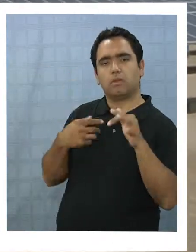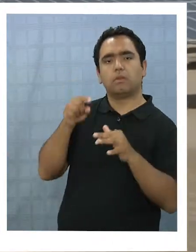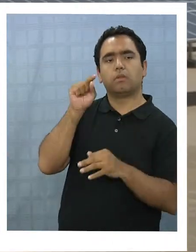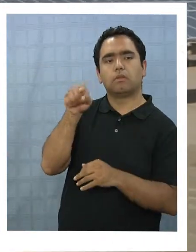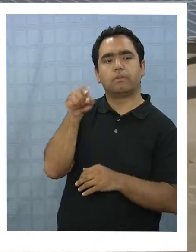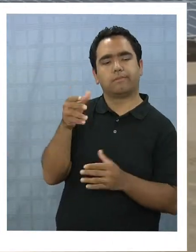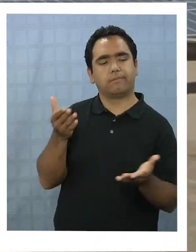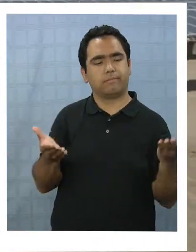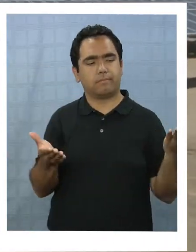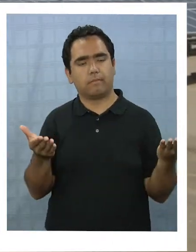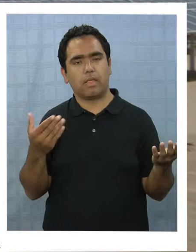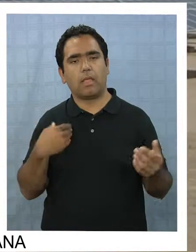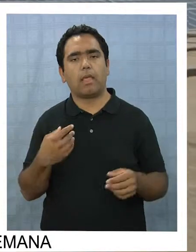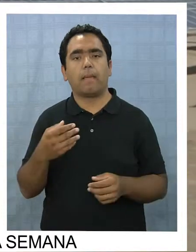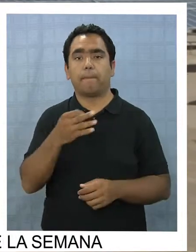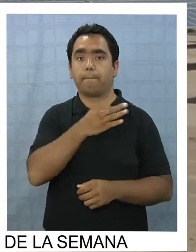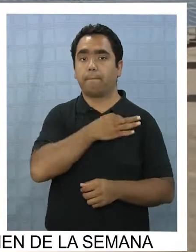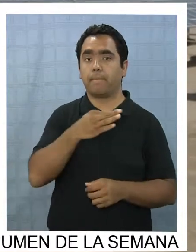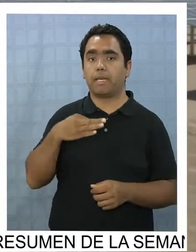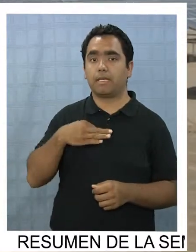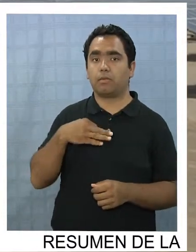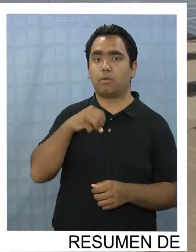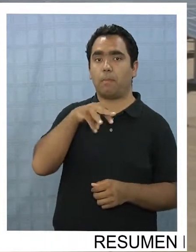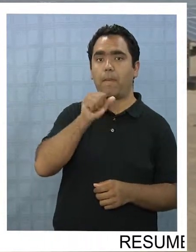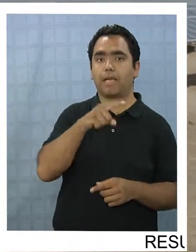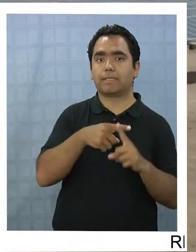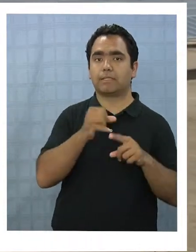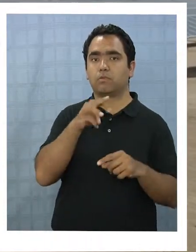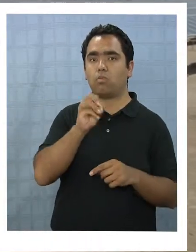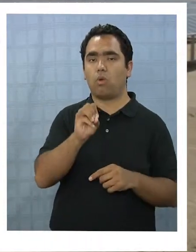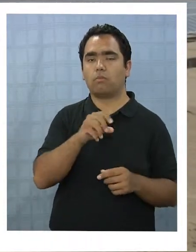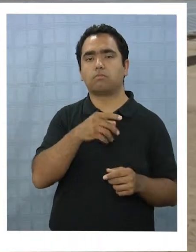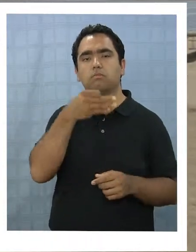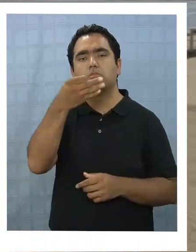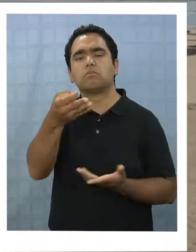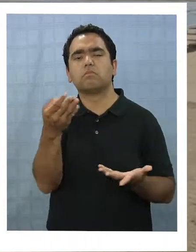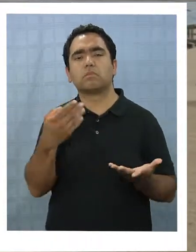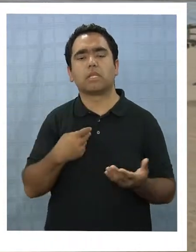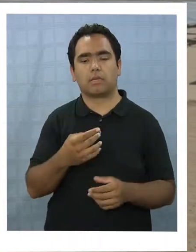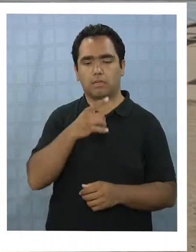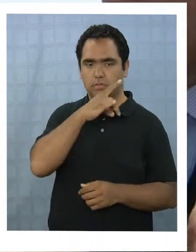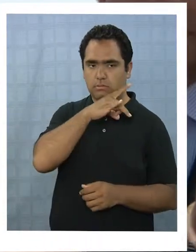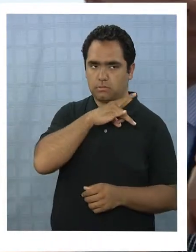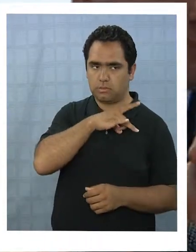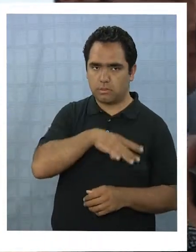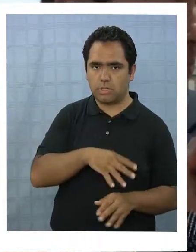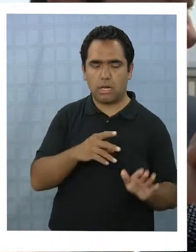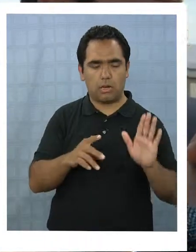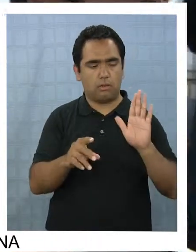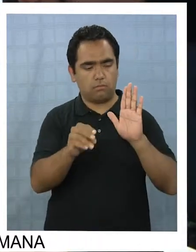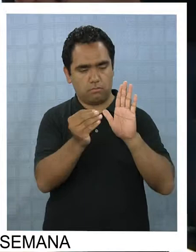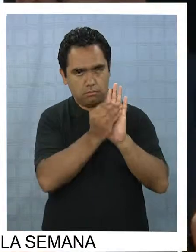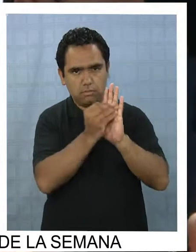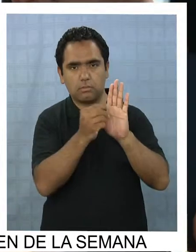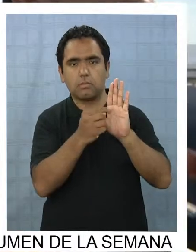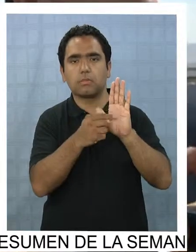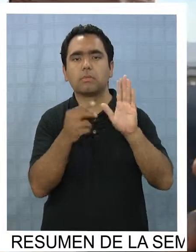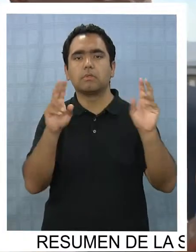el ministro Máximo Pacheco señaló. La Agenda de Energía considera que Chile tenga una matriz energética